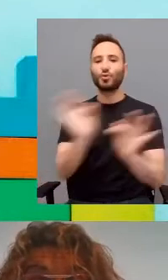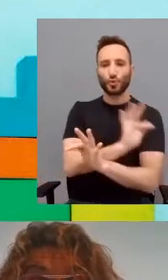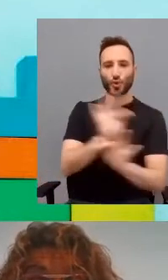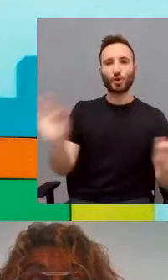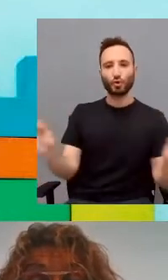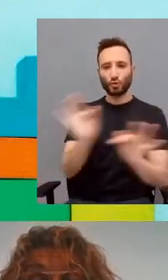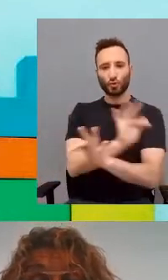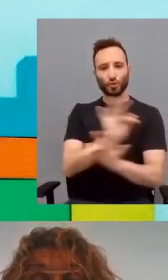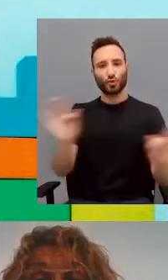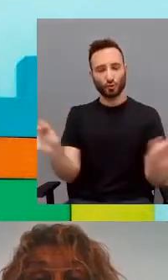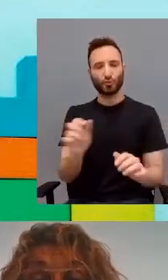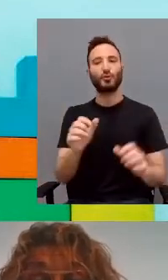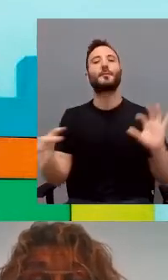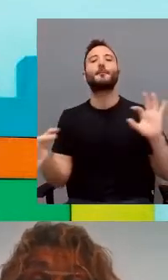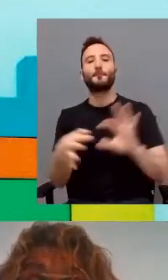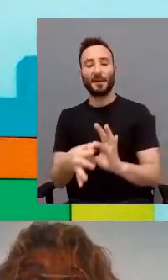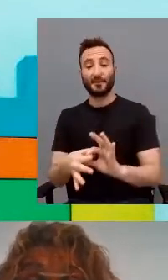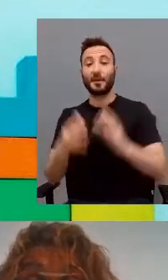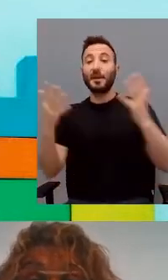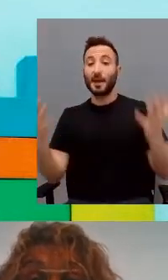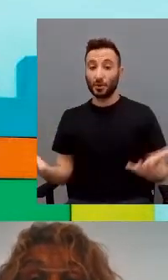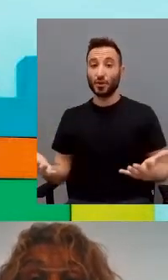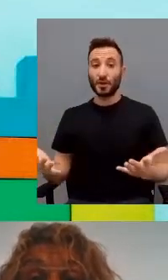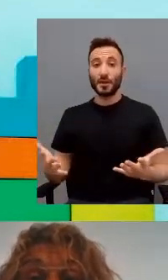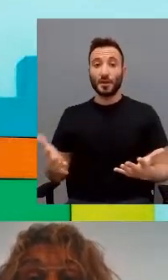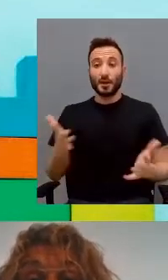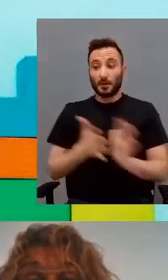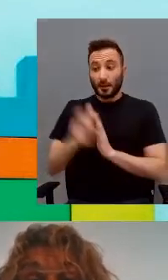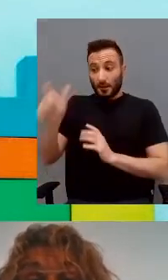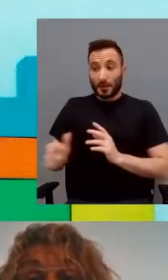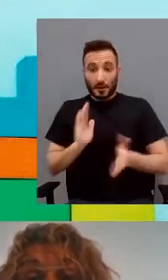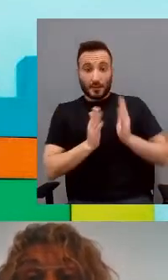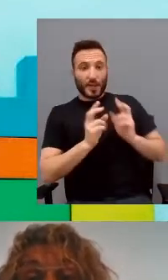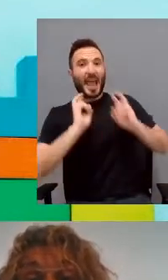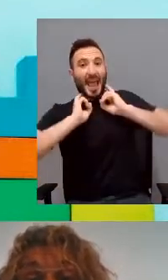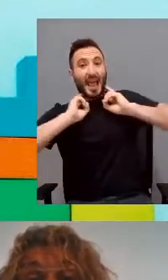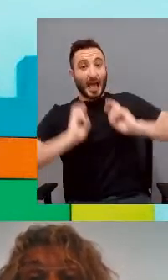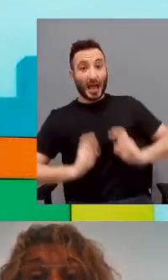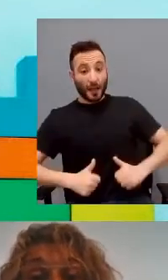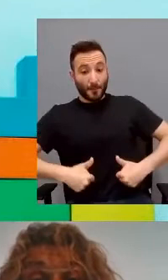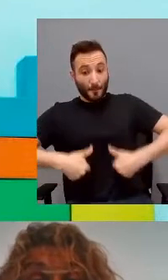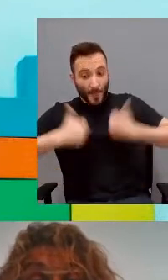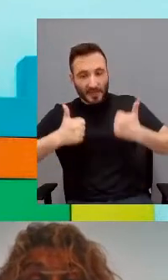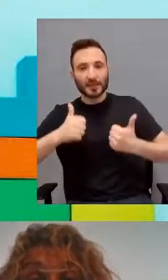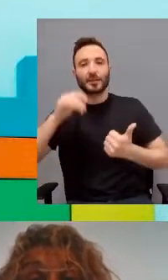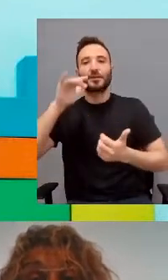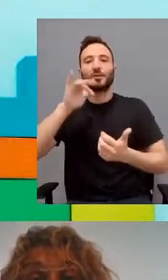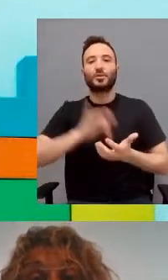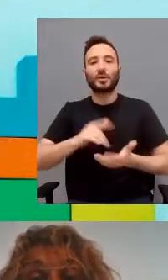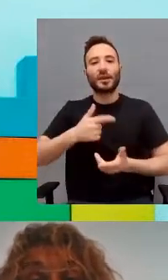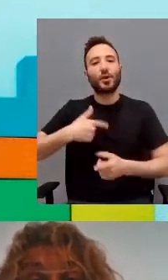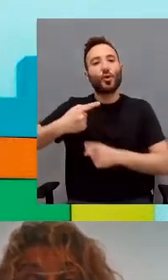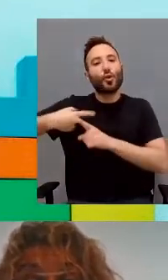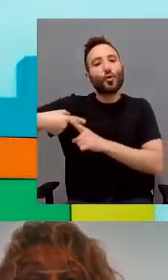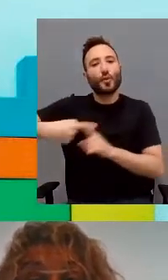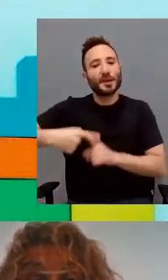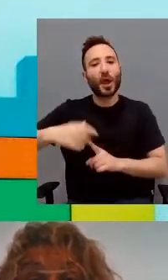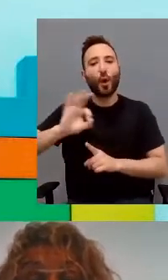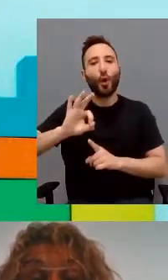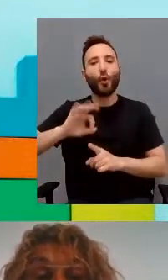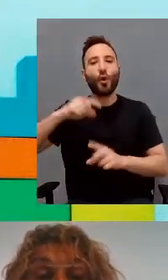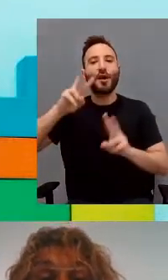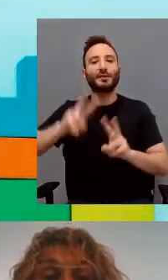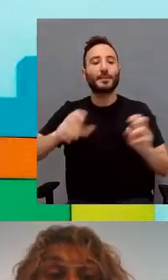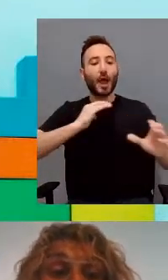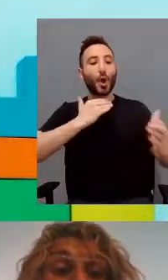durante las interacciones con el paciente. Entonces, con un estrés más significativo sobre el terapeuta tanto cuando compartía o cuando